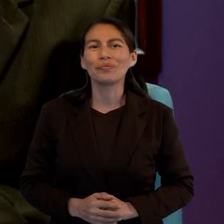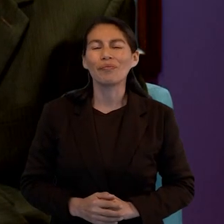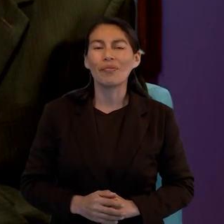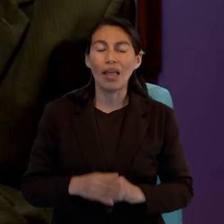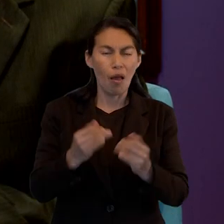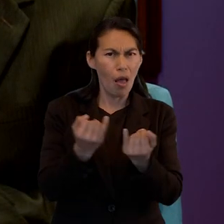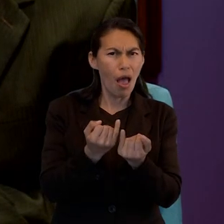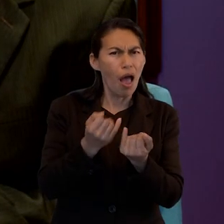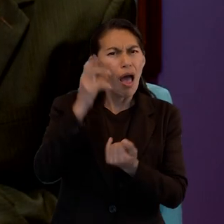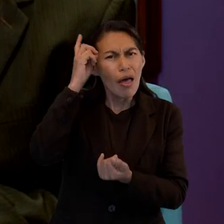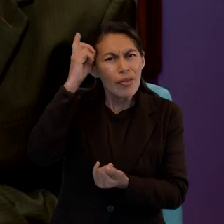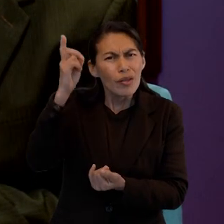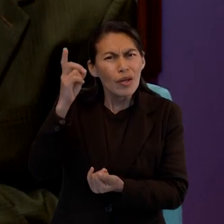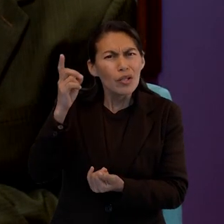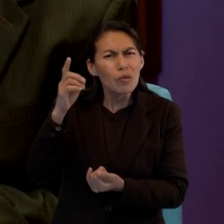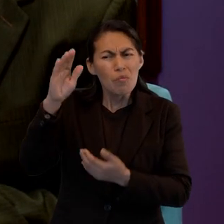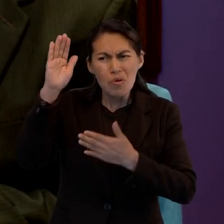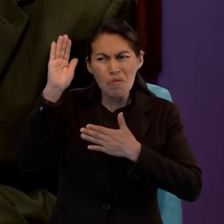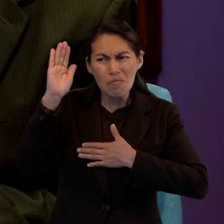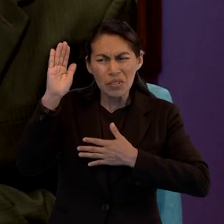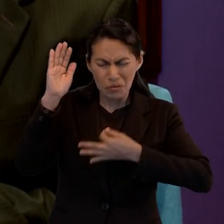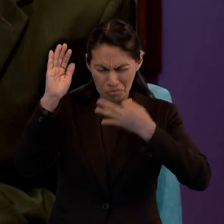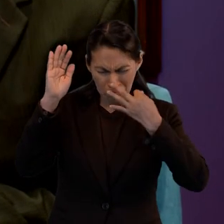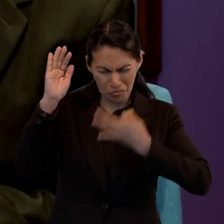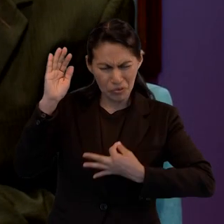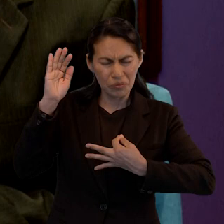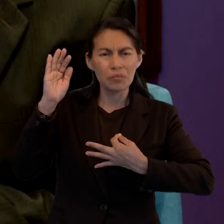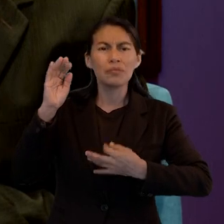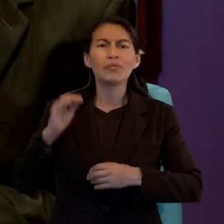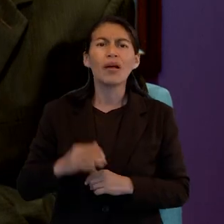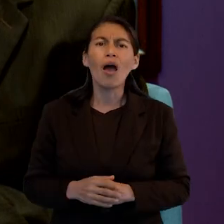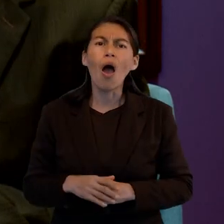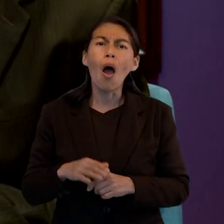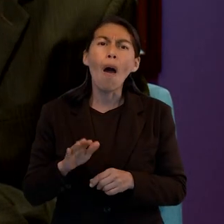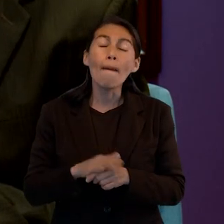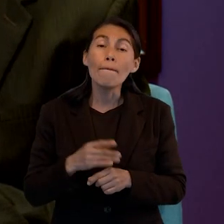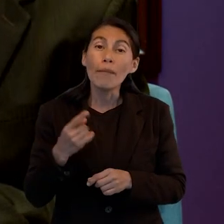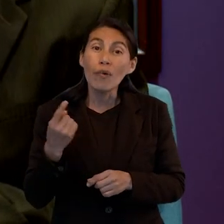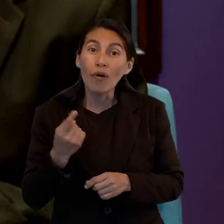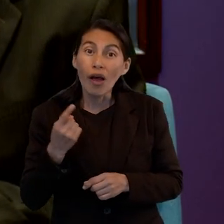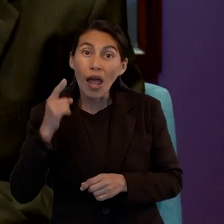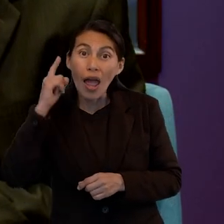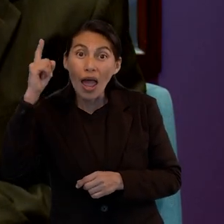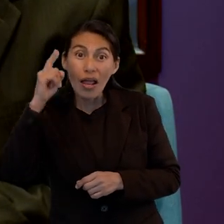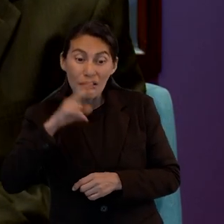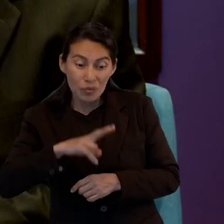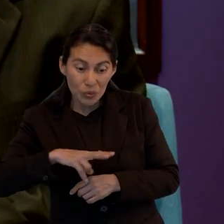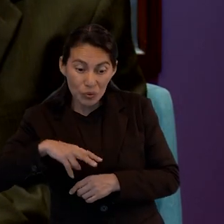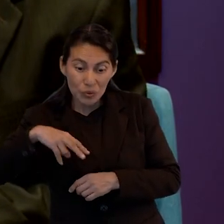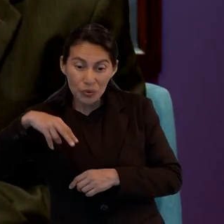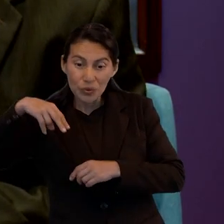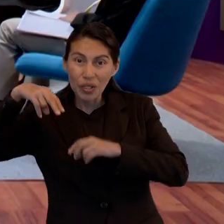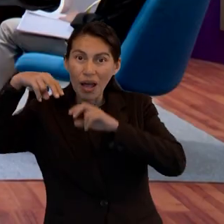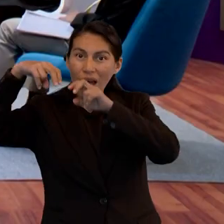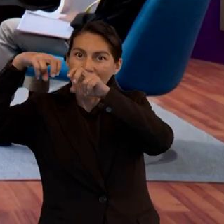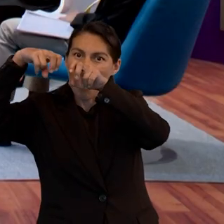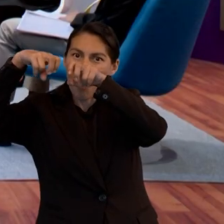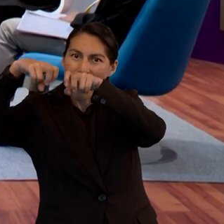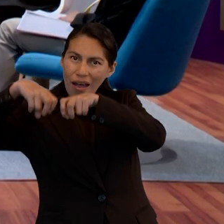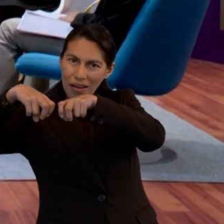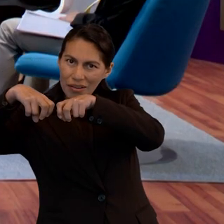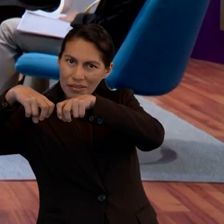Dios ha garantizado su promesa mediante el acto de sentarse a la diestra